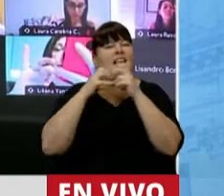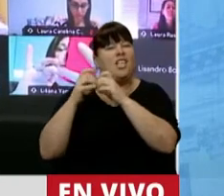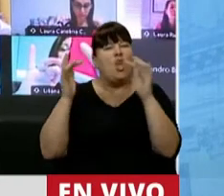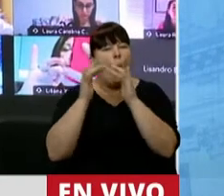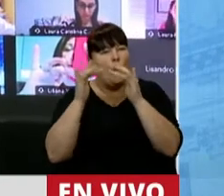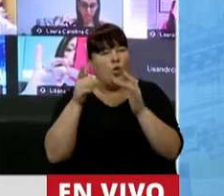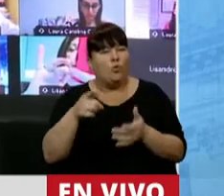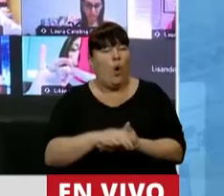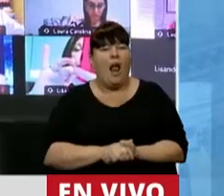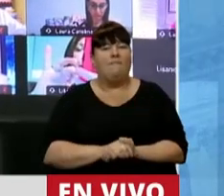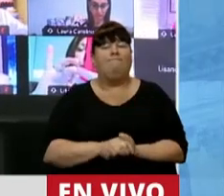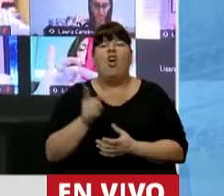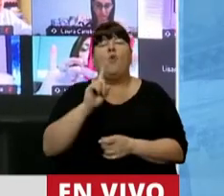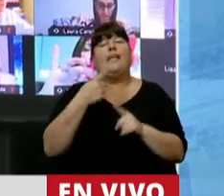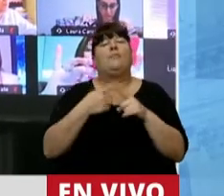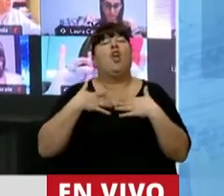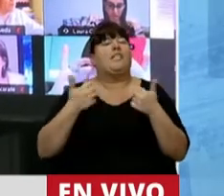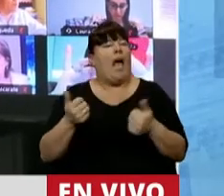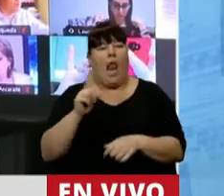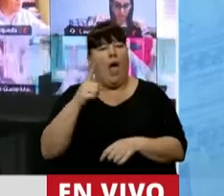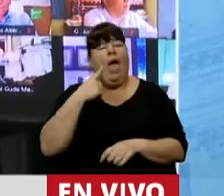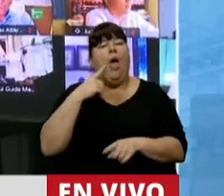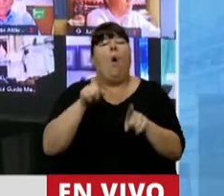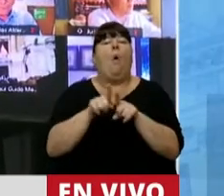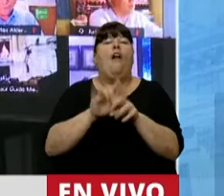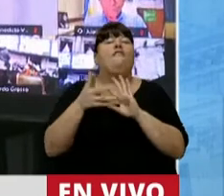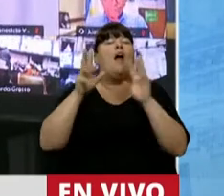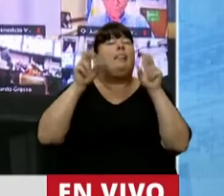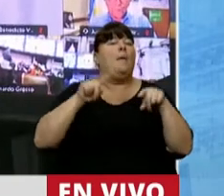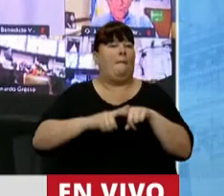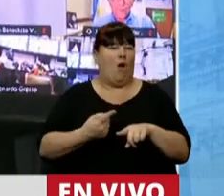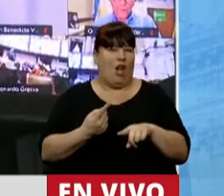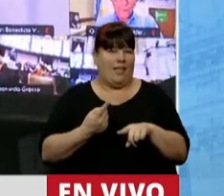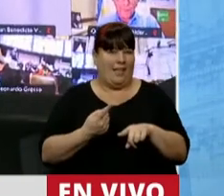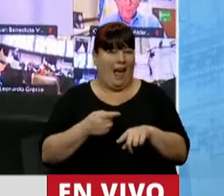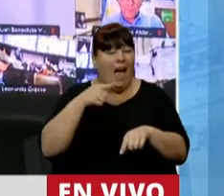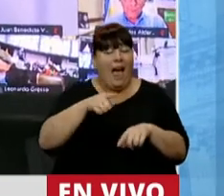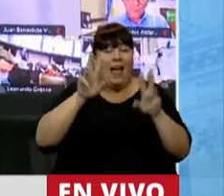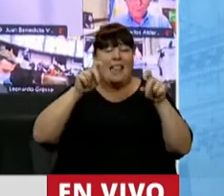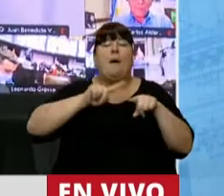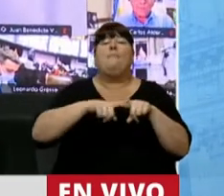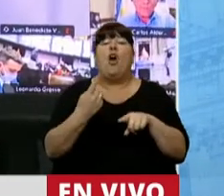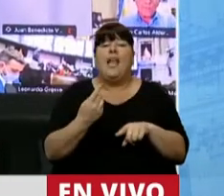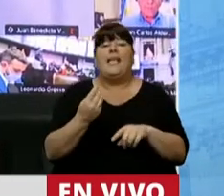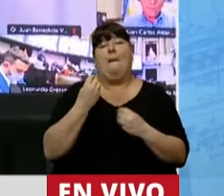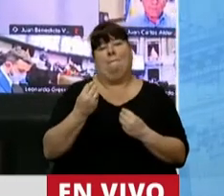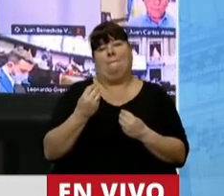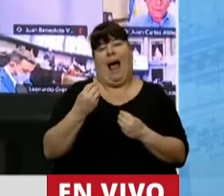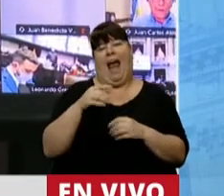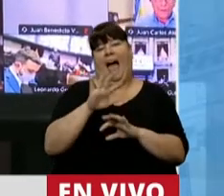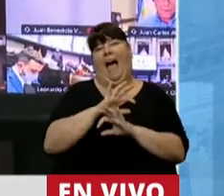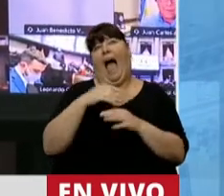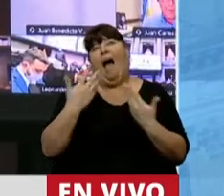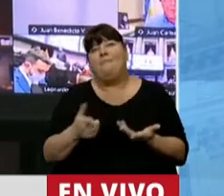virtuales no era por sanidad, era una cuestión política. Y era una cuestión política para sacar